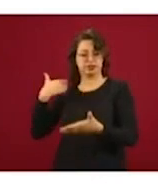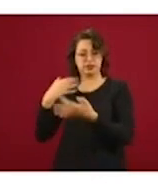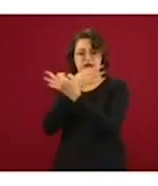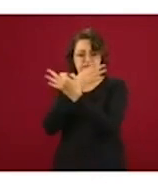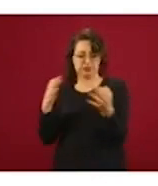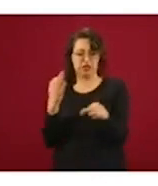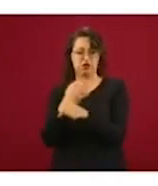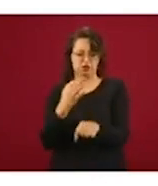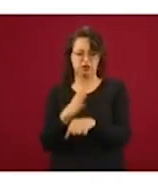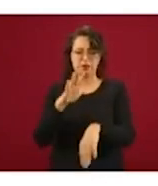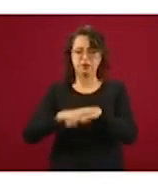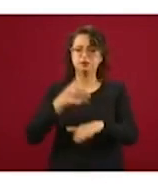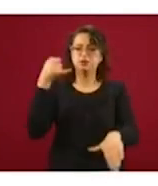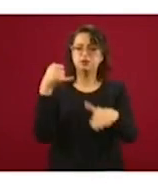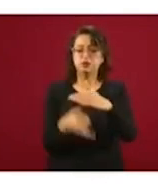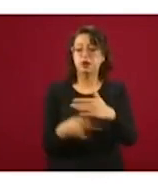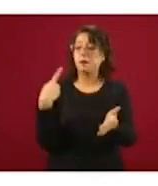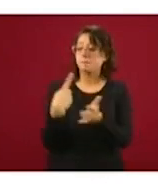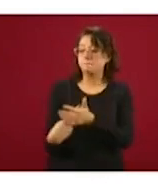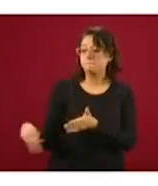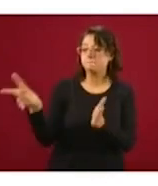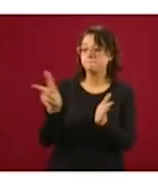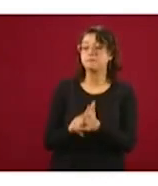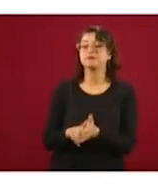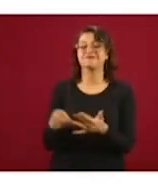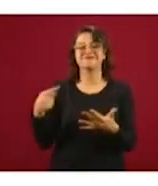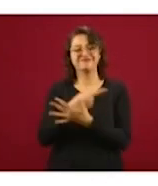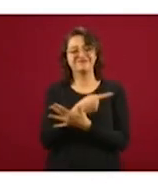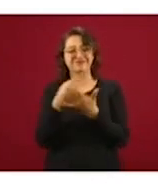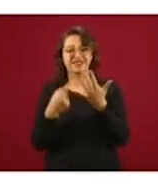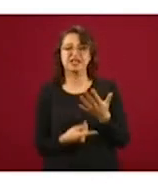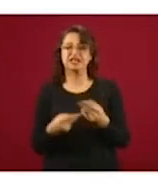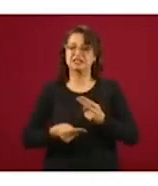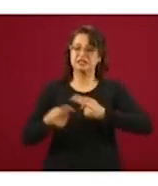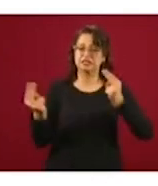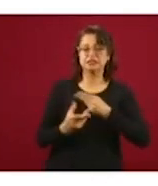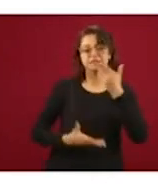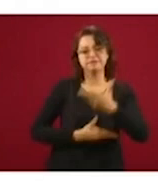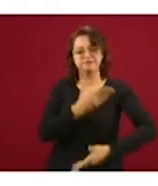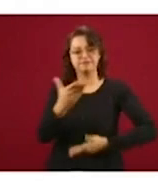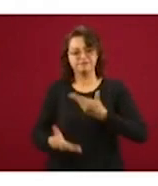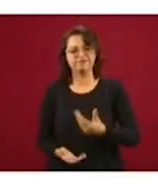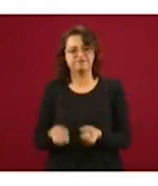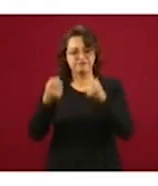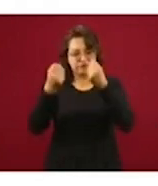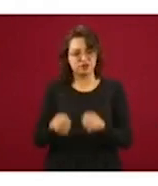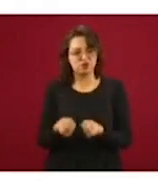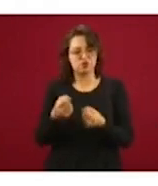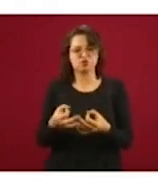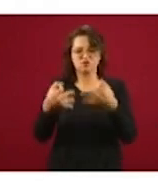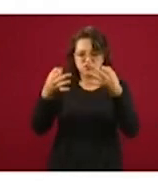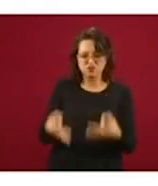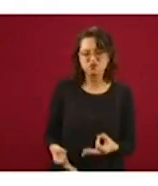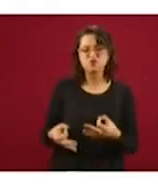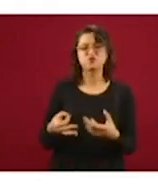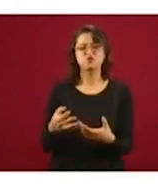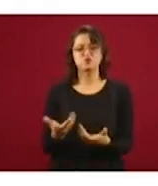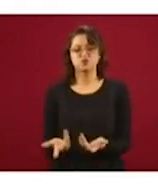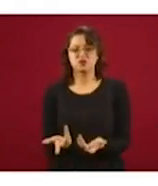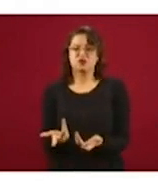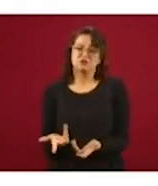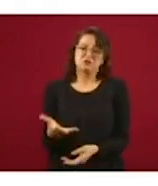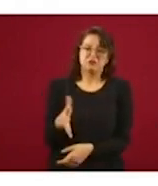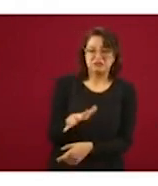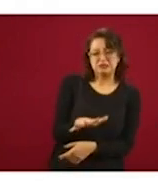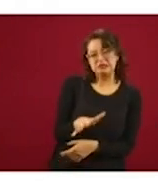muchas cosas, implica el garantizar servicios eficientes, servicios que funcionan y no solamente servicios